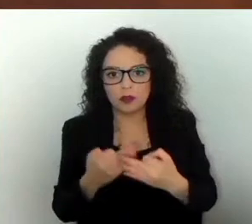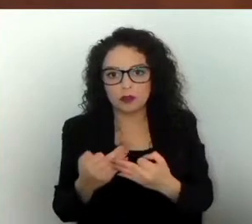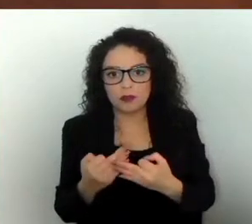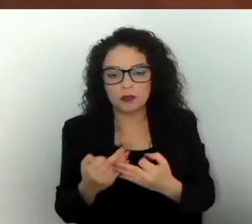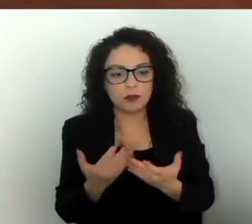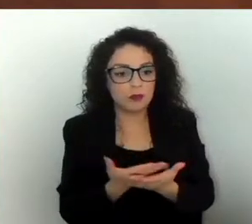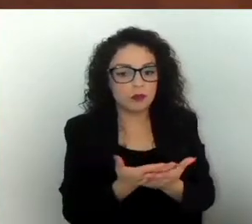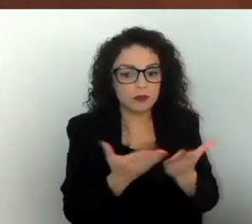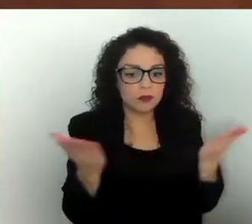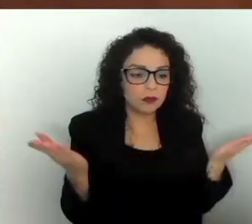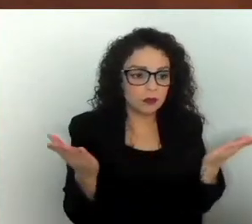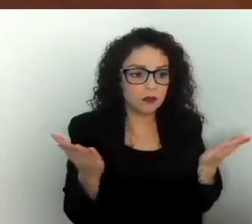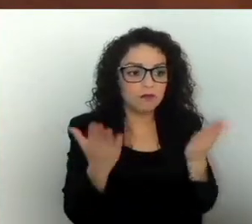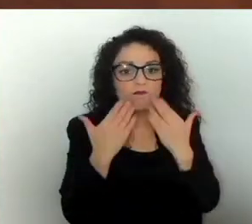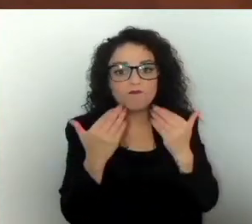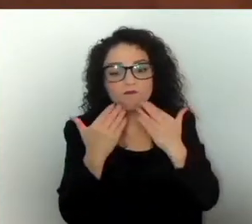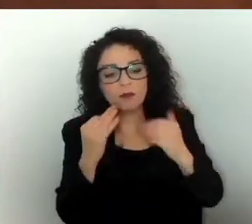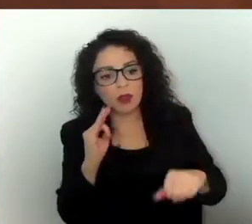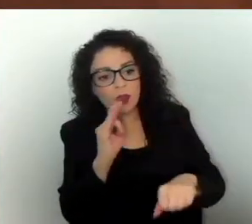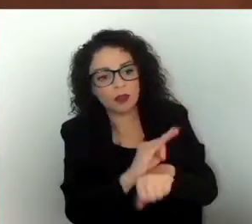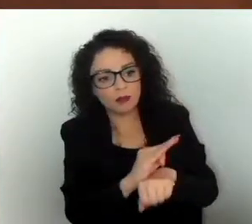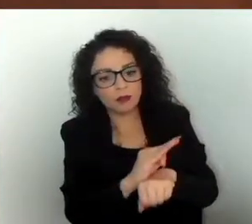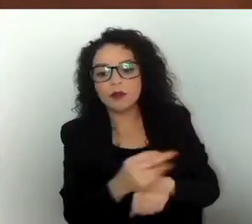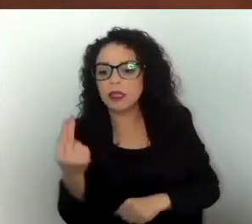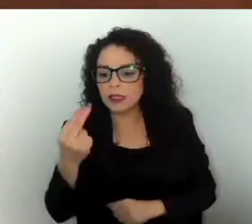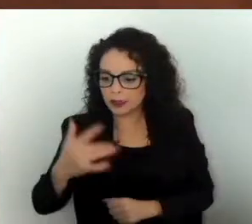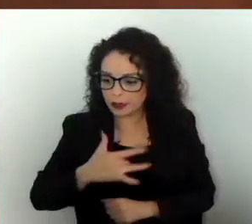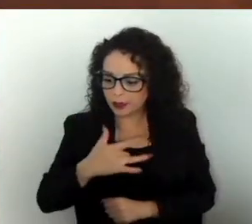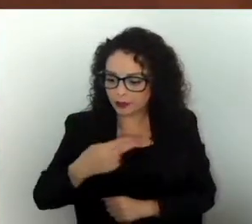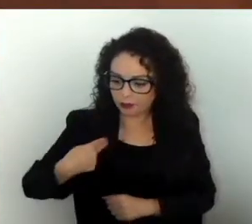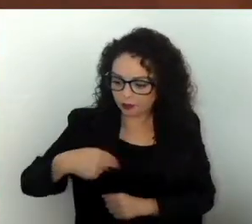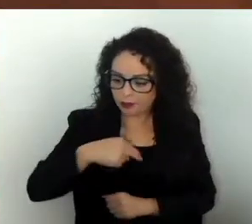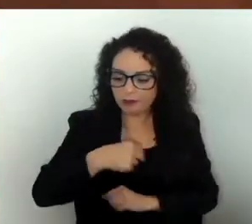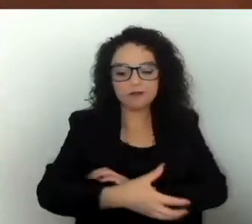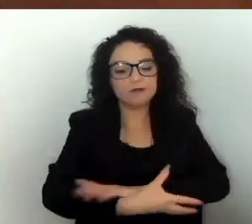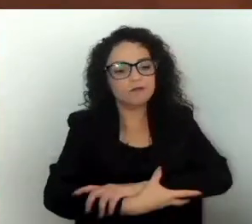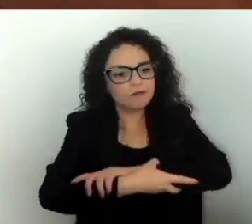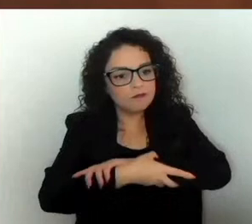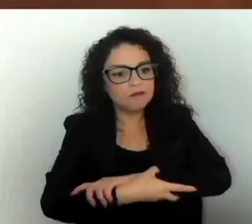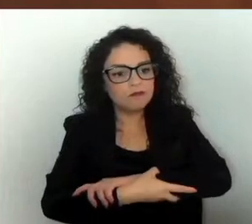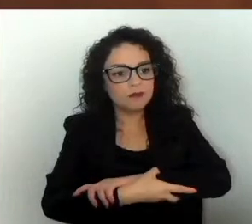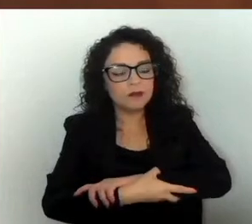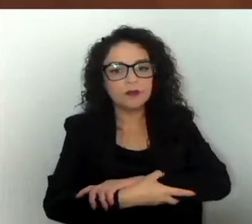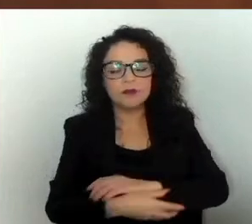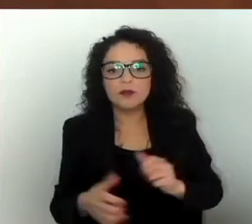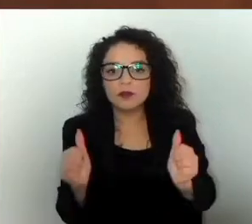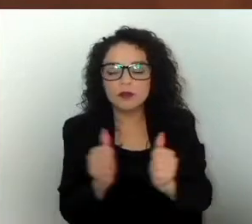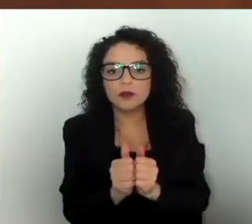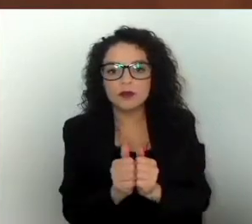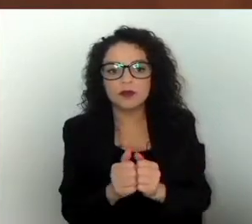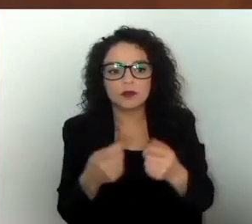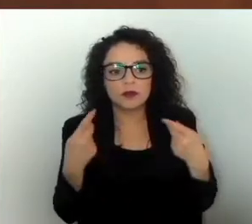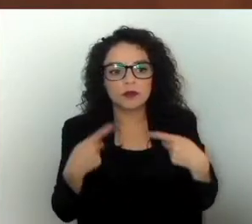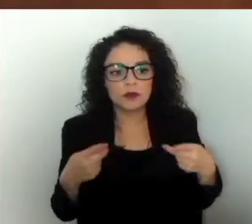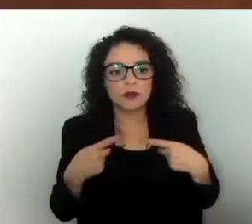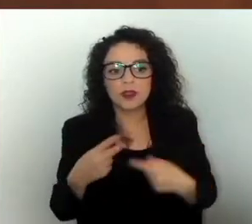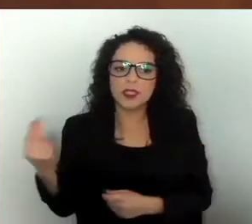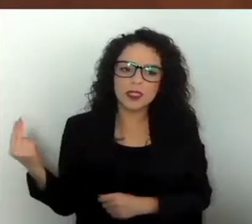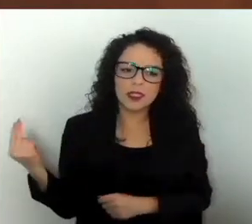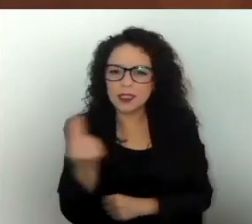Hay que ser solidarios con la gente que más lo necesita.